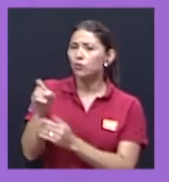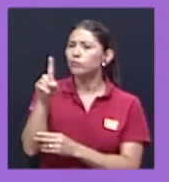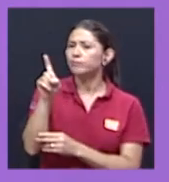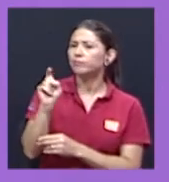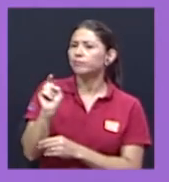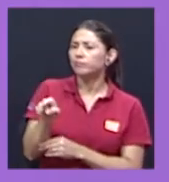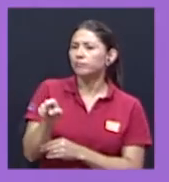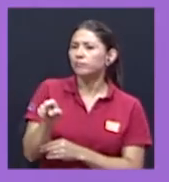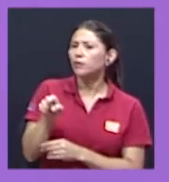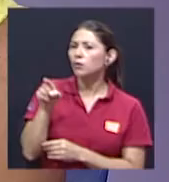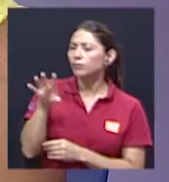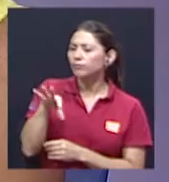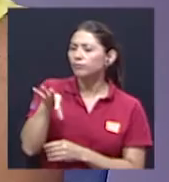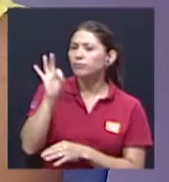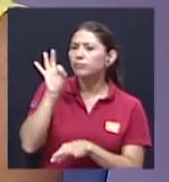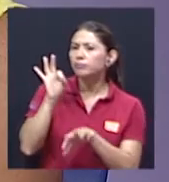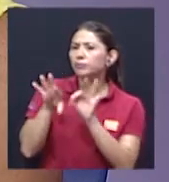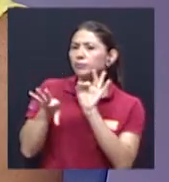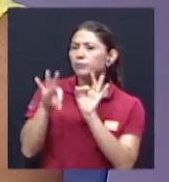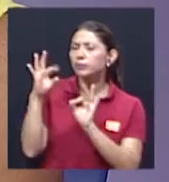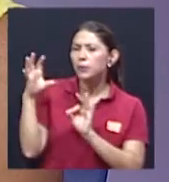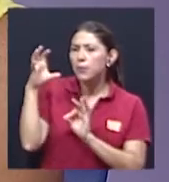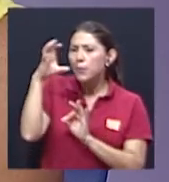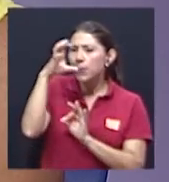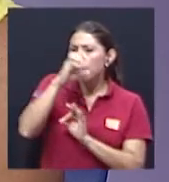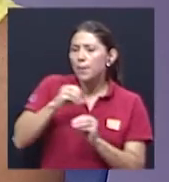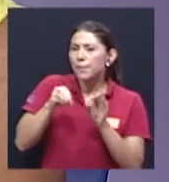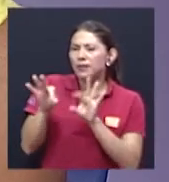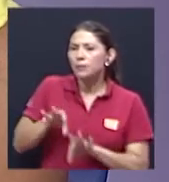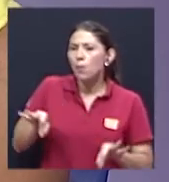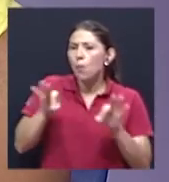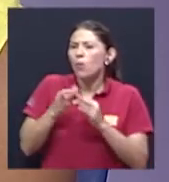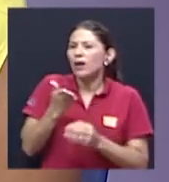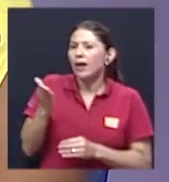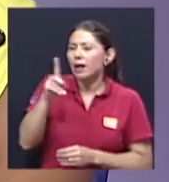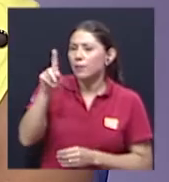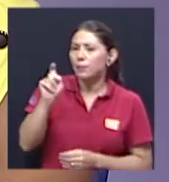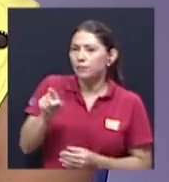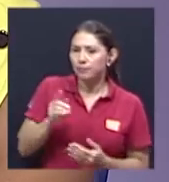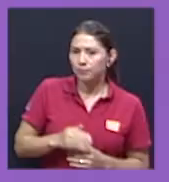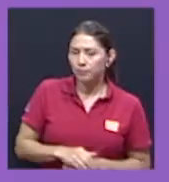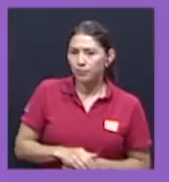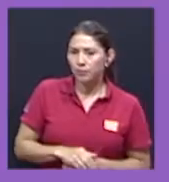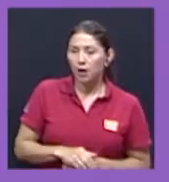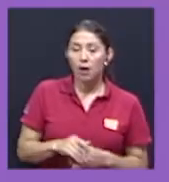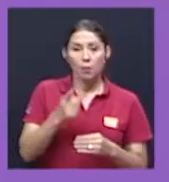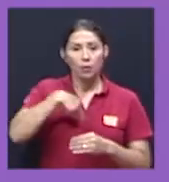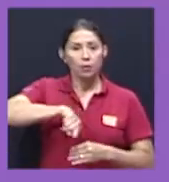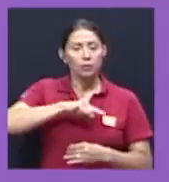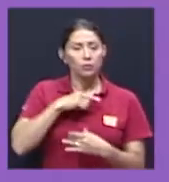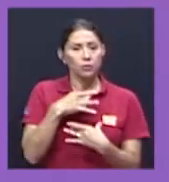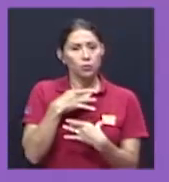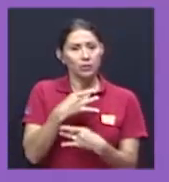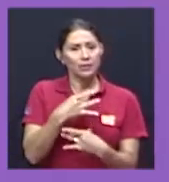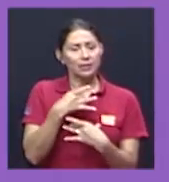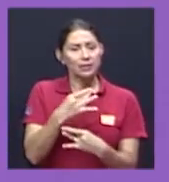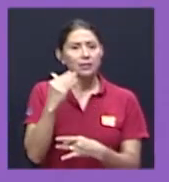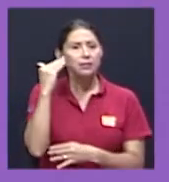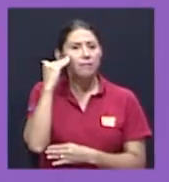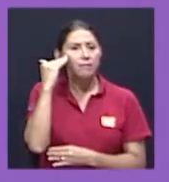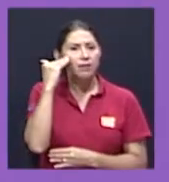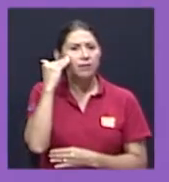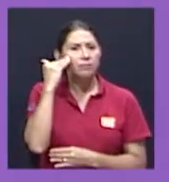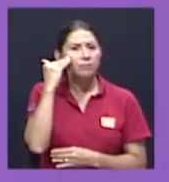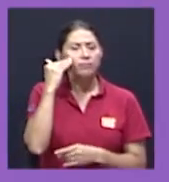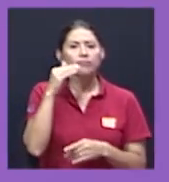hallazgos más relevantes que usted pueda compartir? Bueno, nos interesaba determinar cuáles eran los